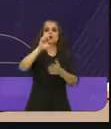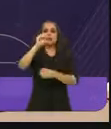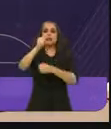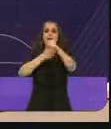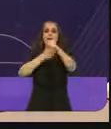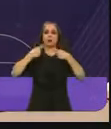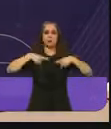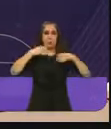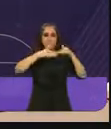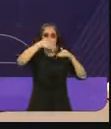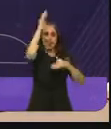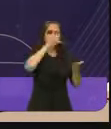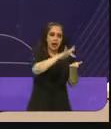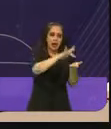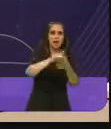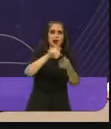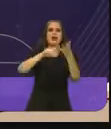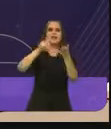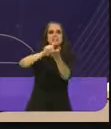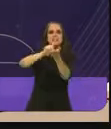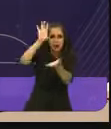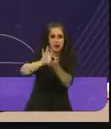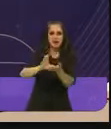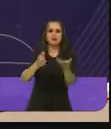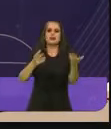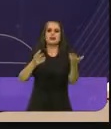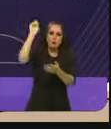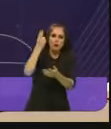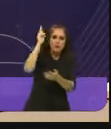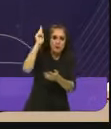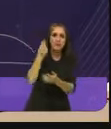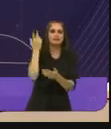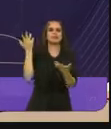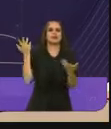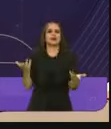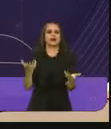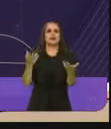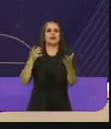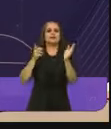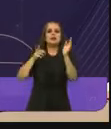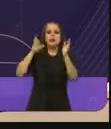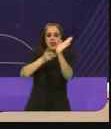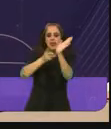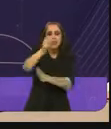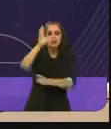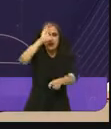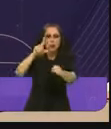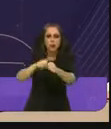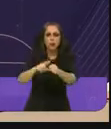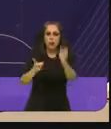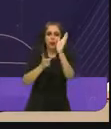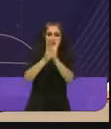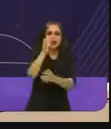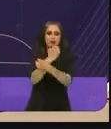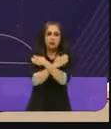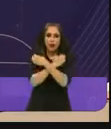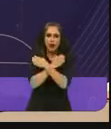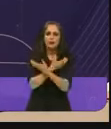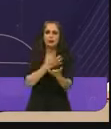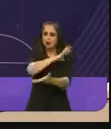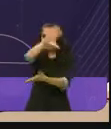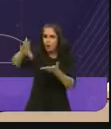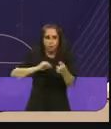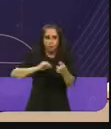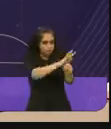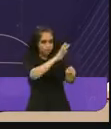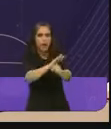con discapacidad, becas para los estudiantes de universidad, derecho a la cultura y a la educación, para que ningún joven